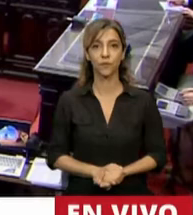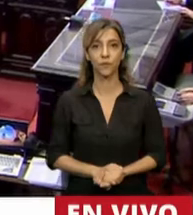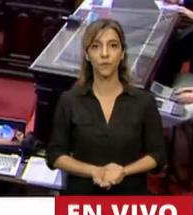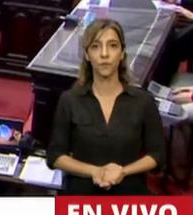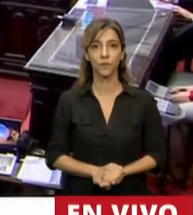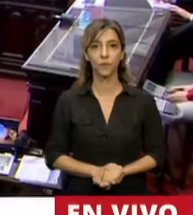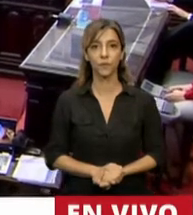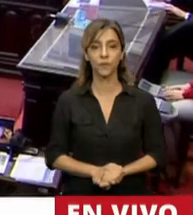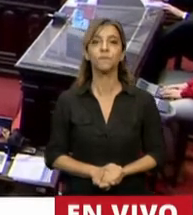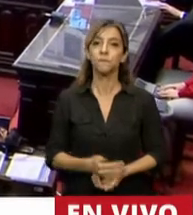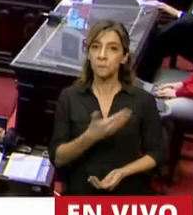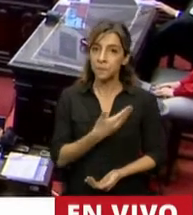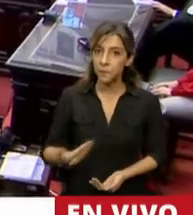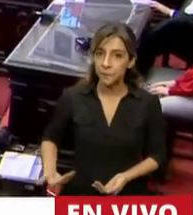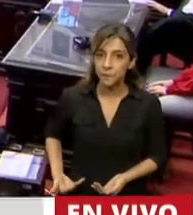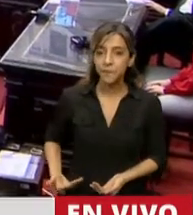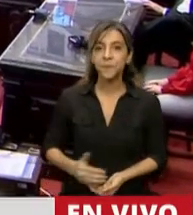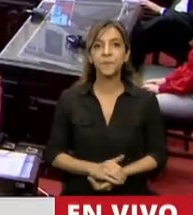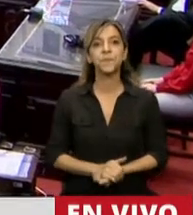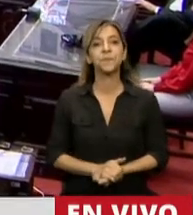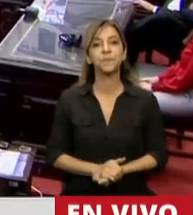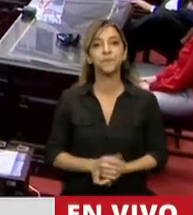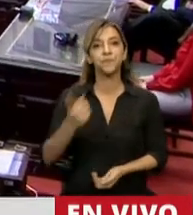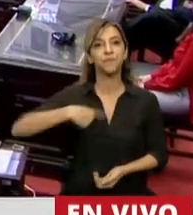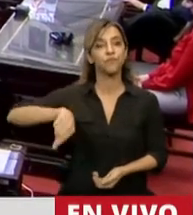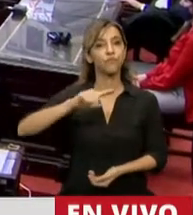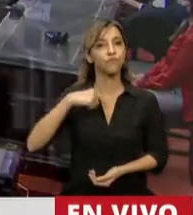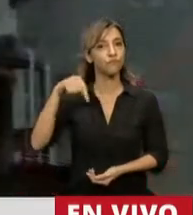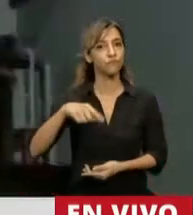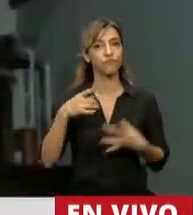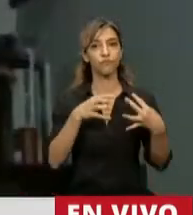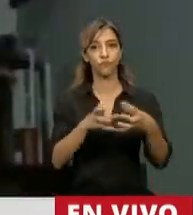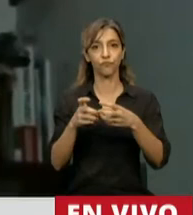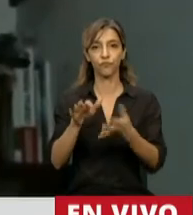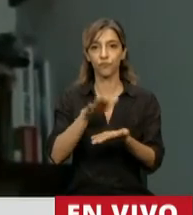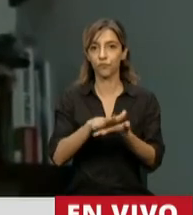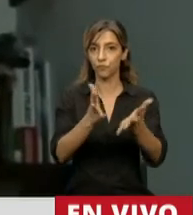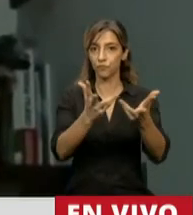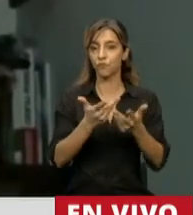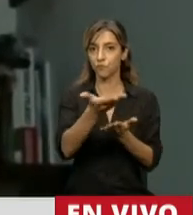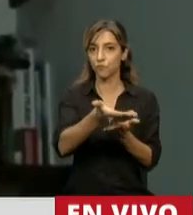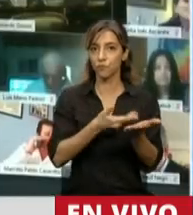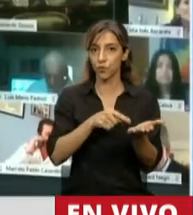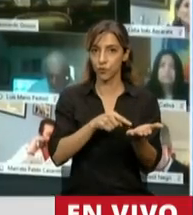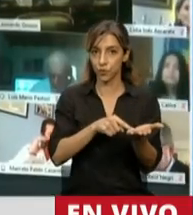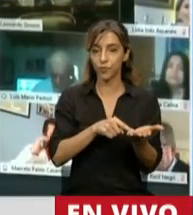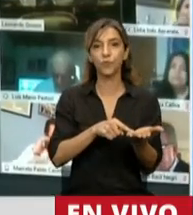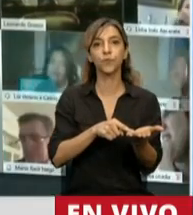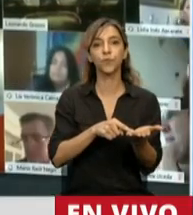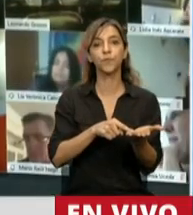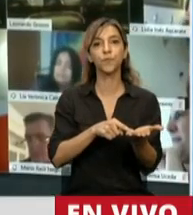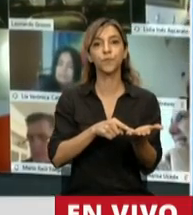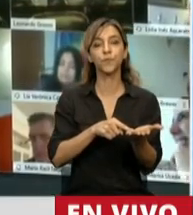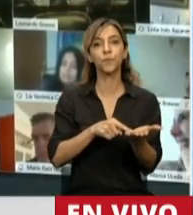Señor Presidente, estamos tratando el proyecto en revisión